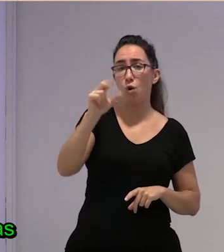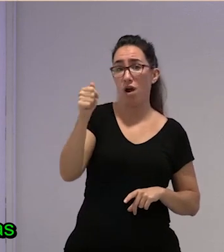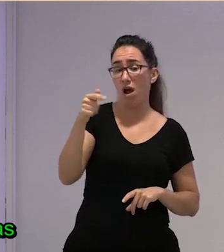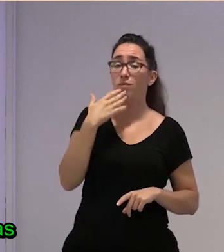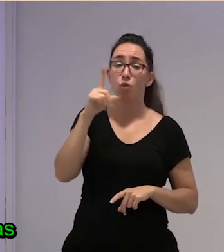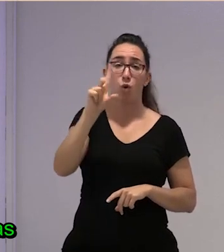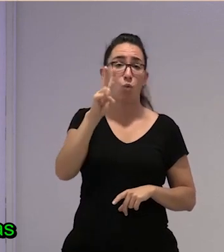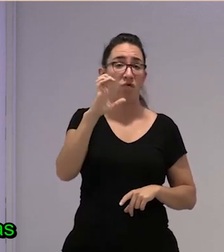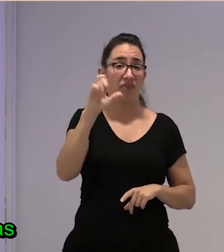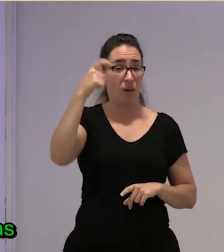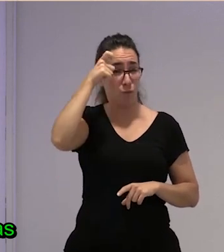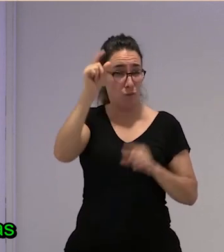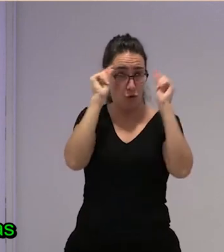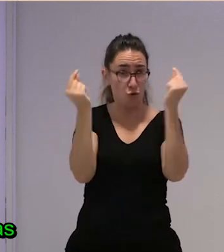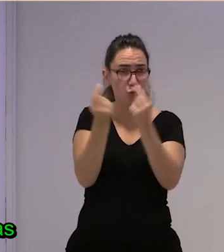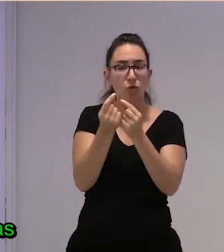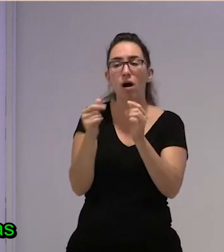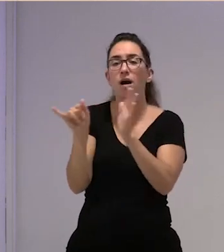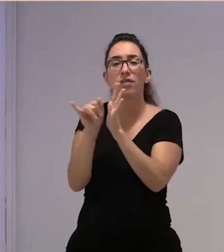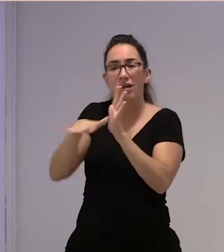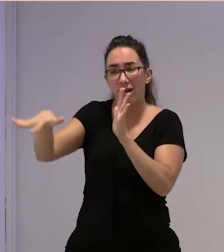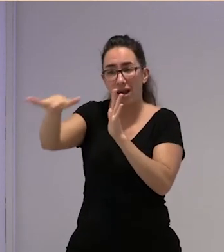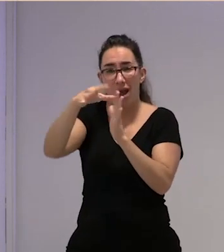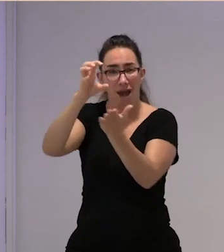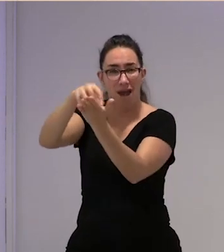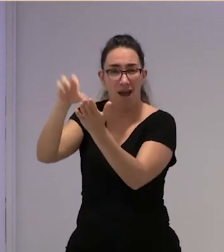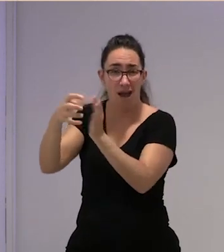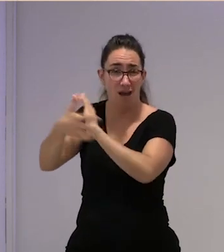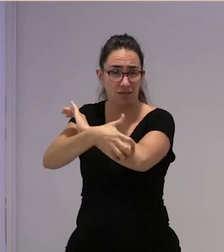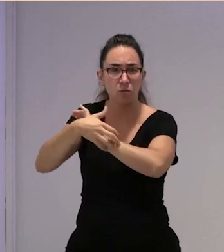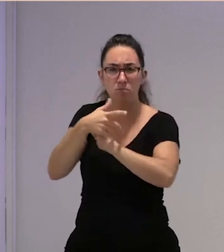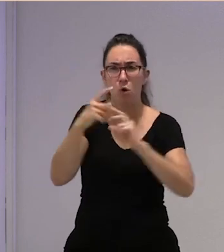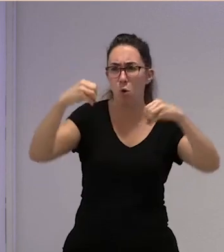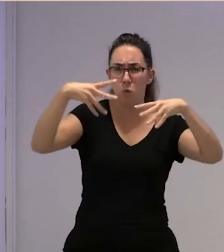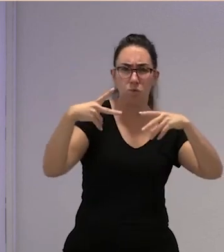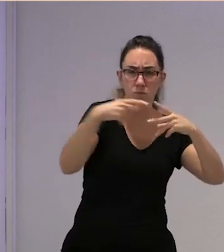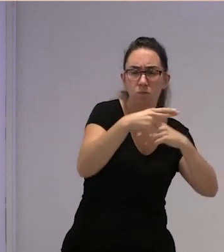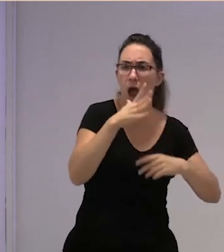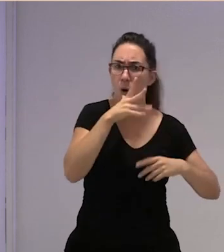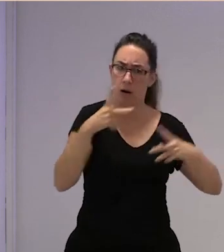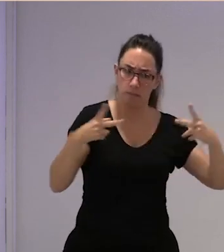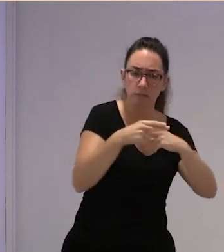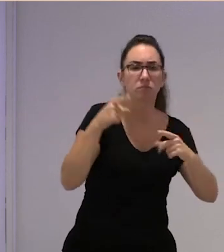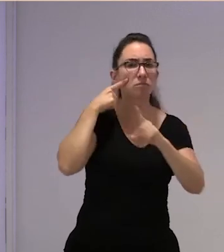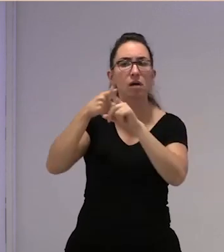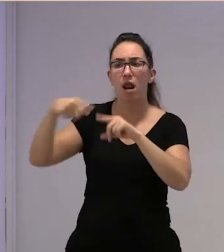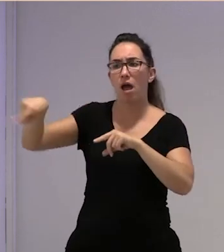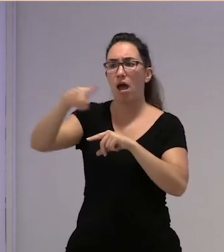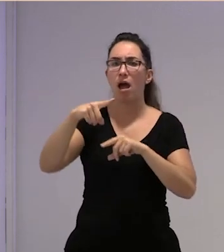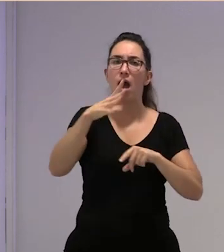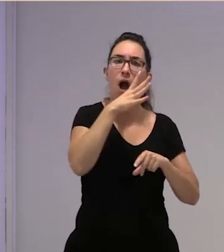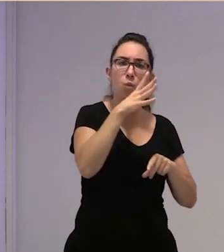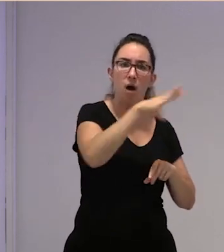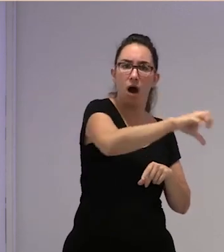de agua pública cercana al asentamiento chabolista para que no vaya a coger agua que normalmente van con